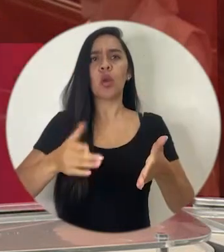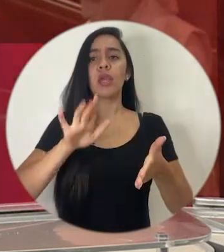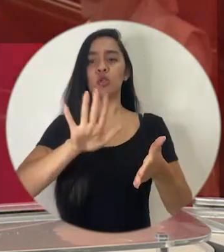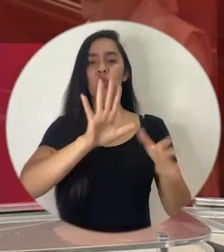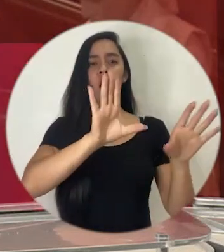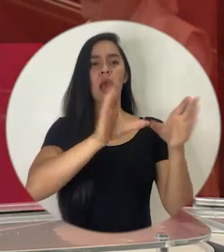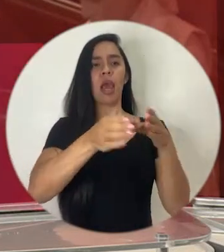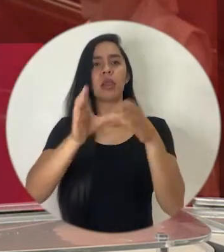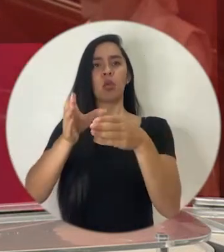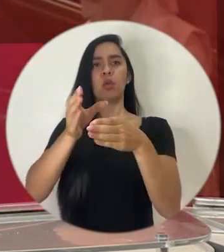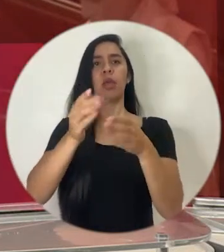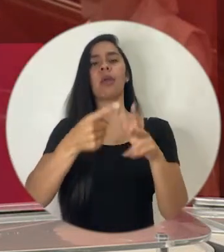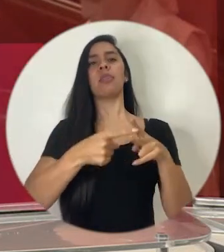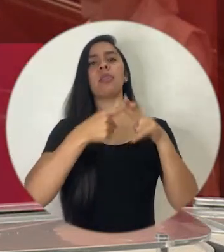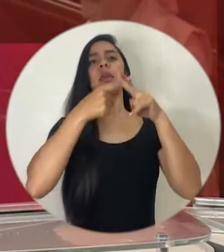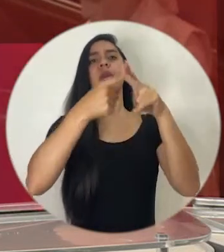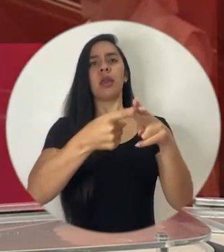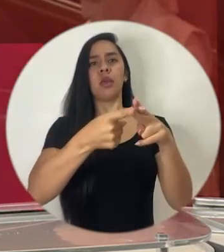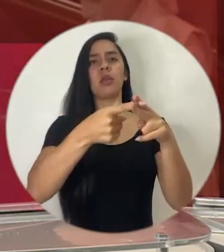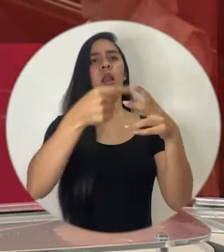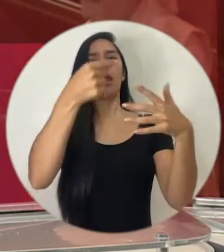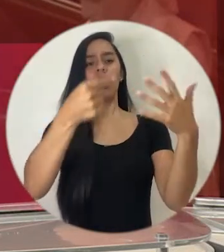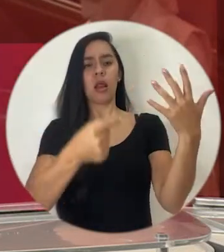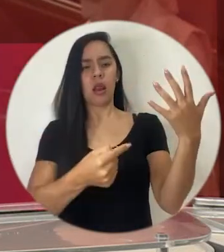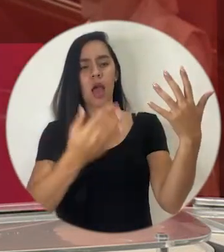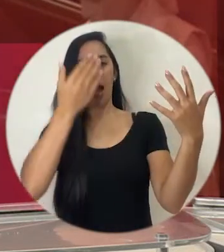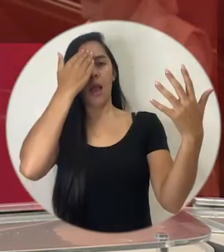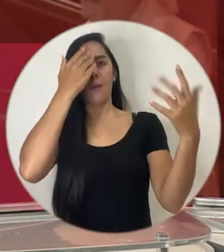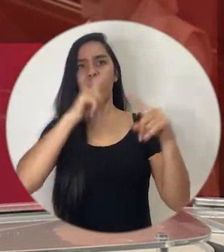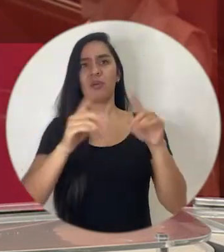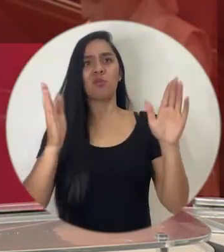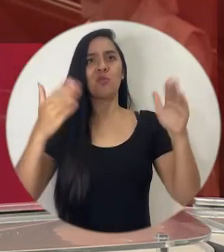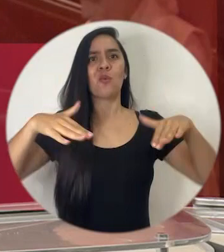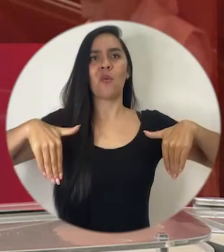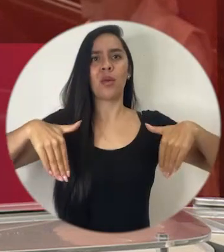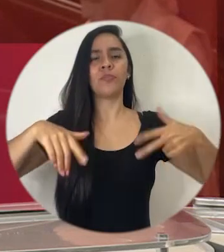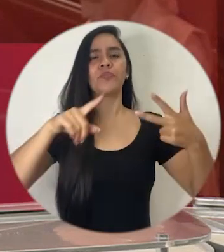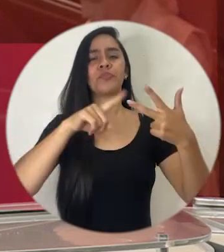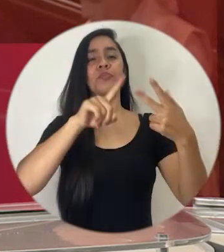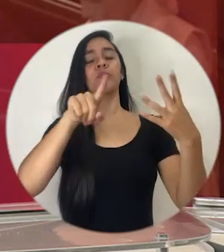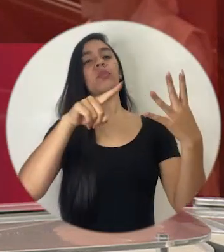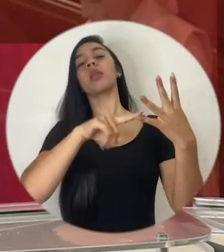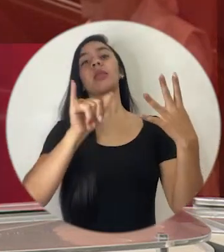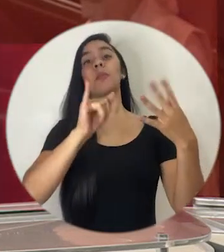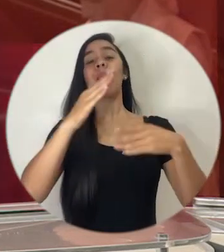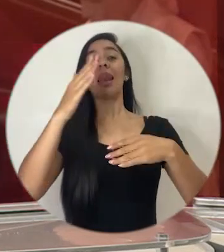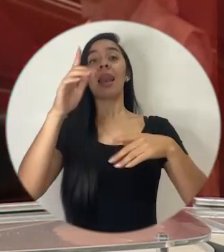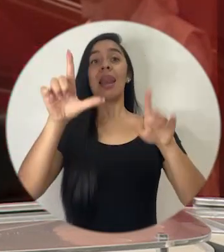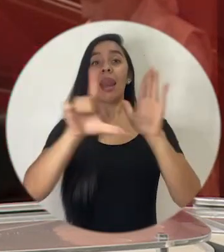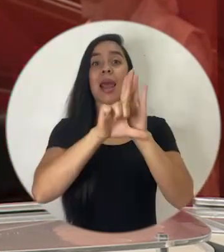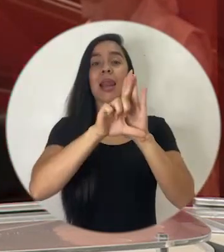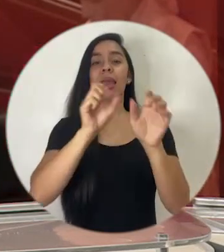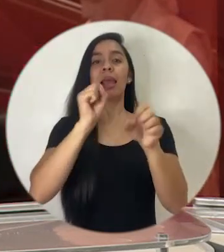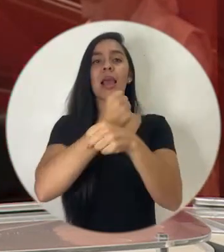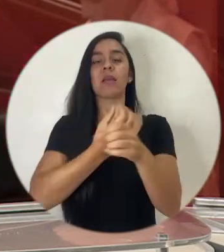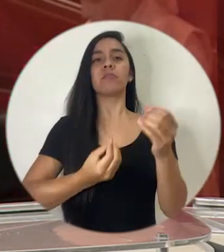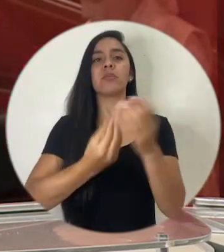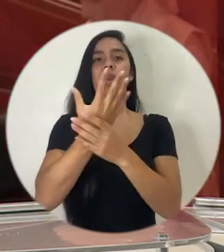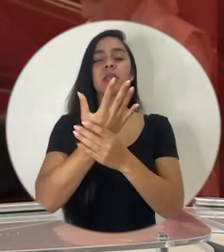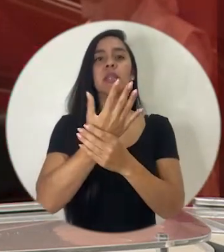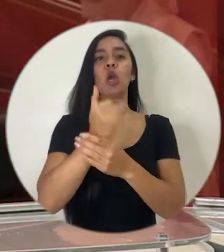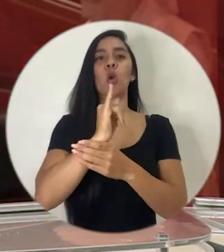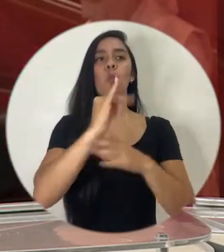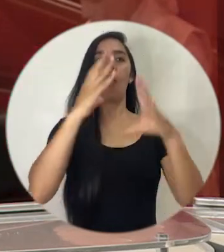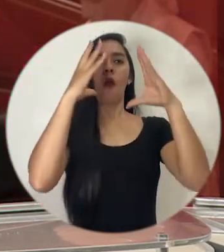categorías de crédito, etcétera, etcétera, y no tenemos eso. Lo otro que hace la ley es generar una plataforma